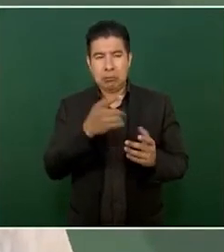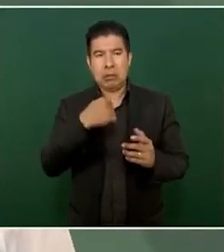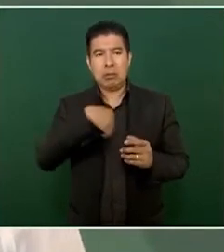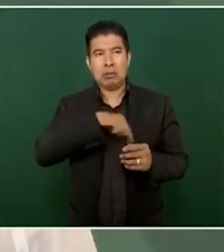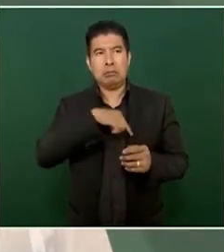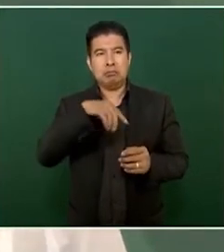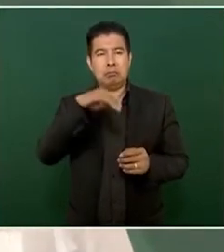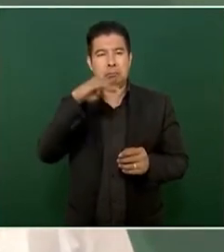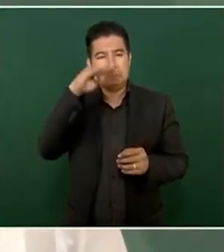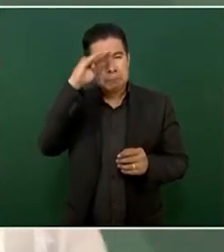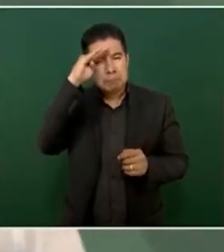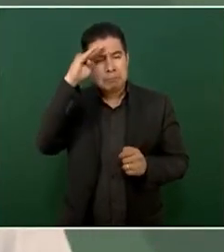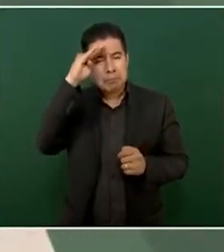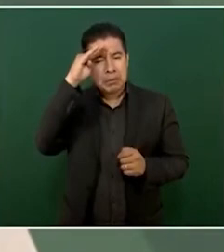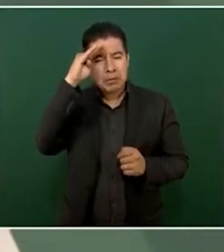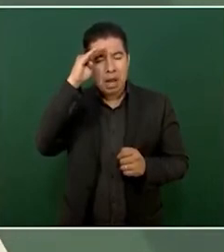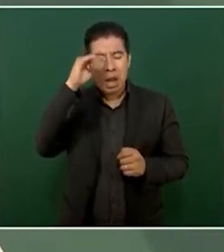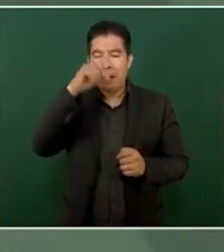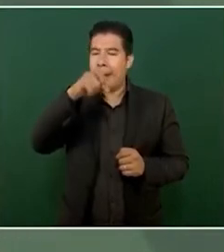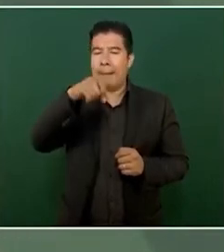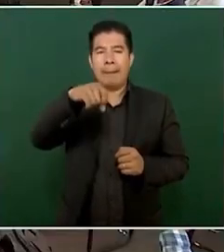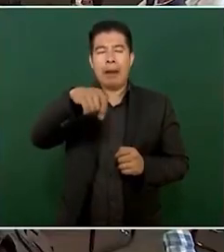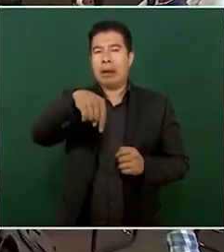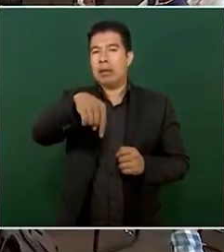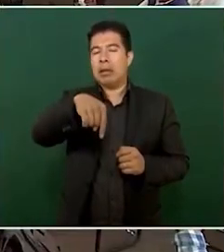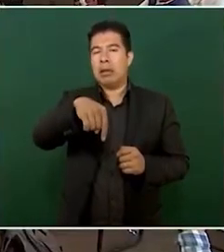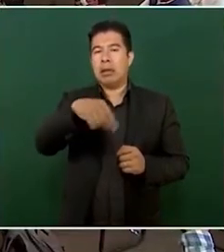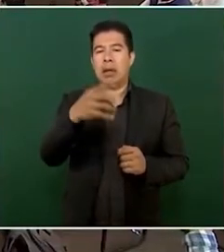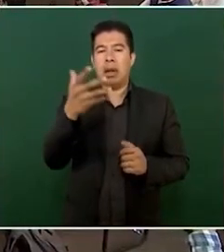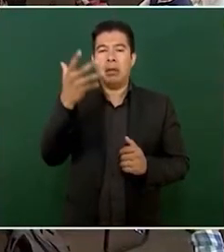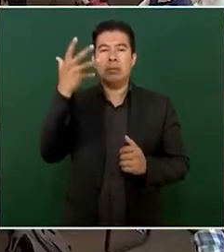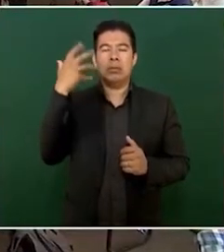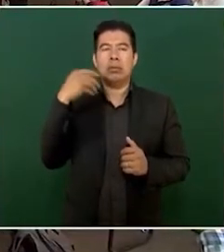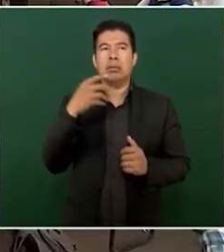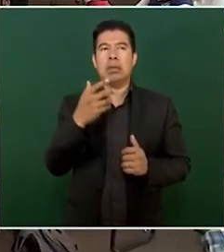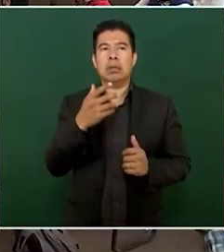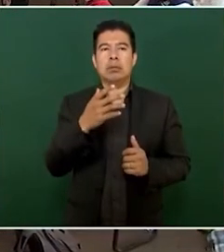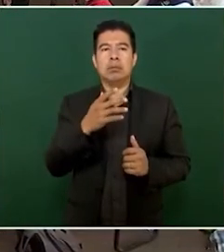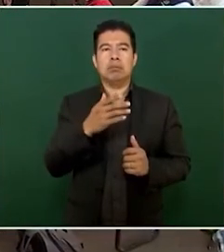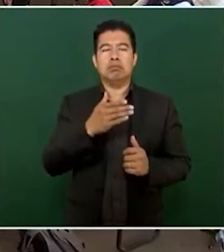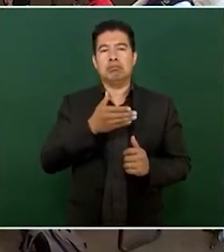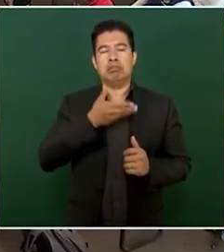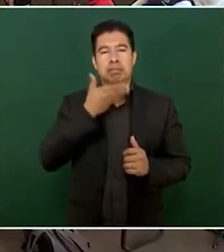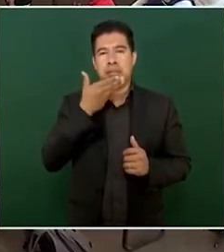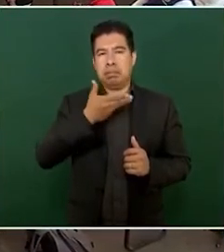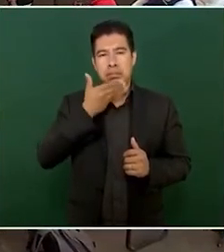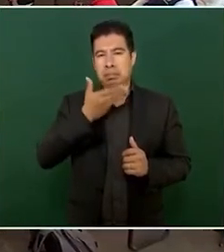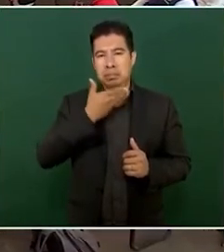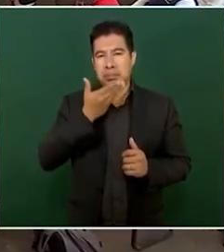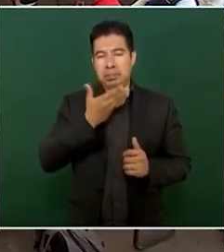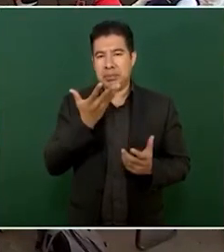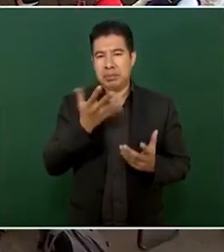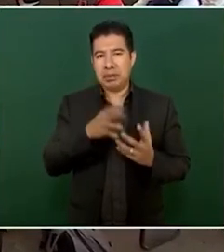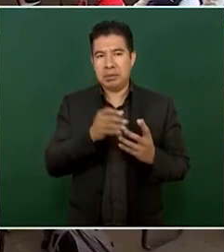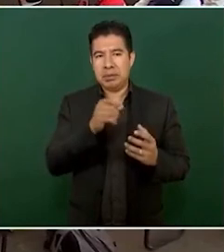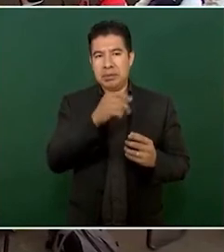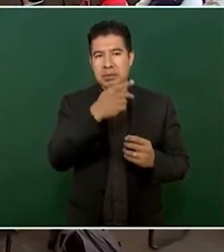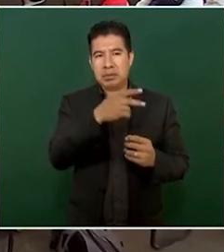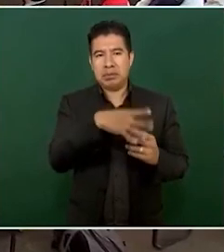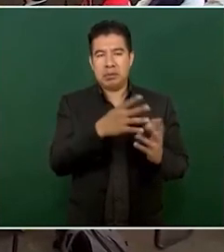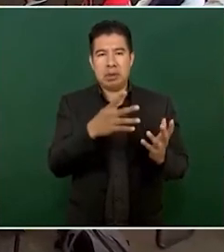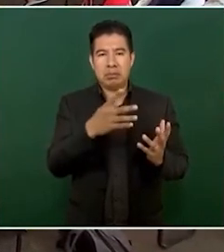antes era costumbre el que los legisladores